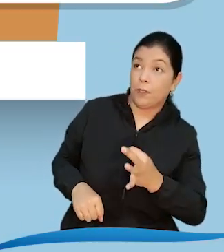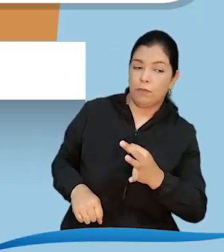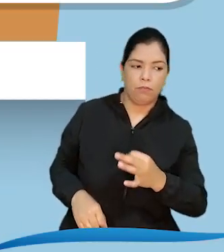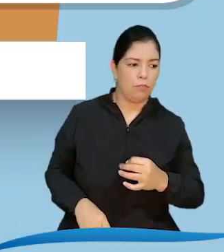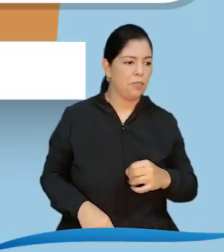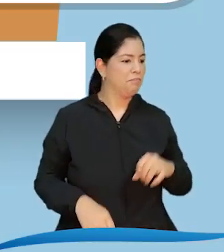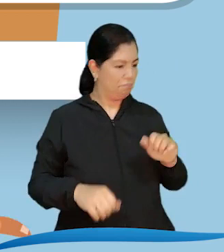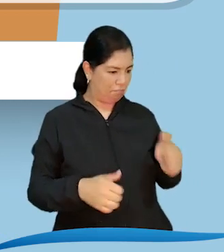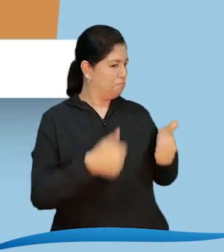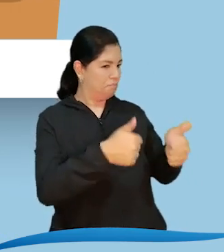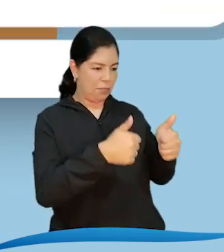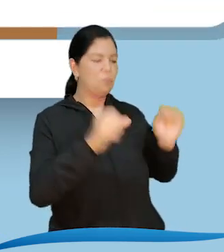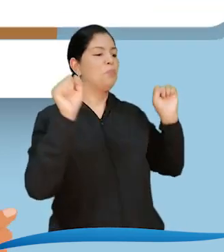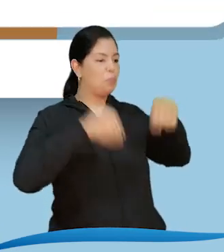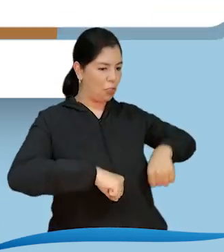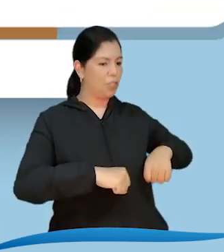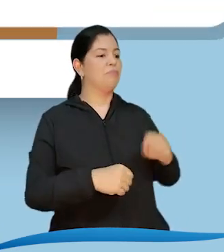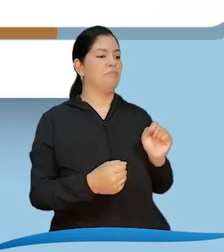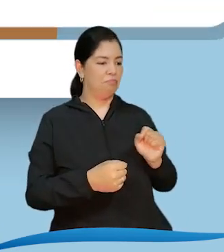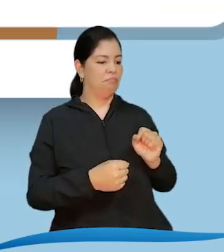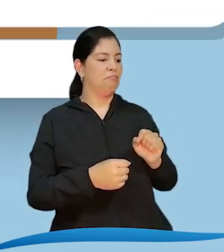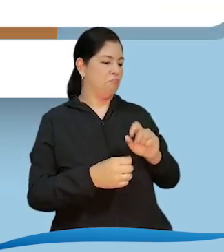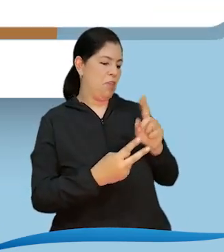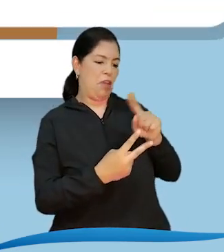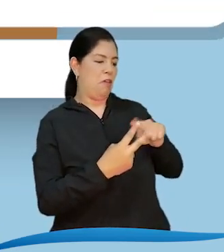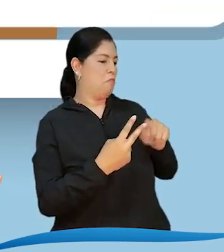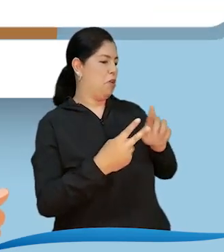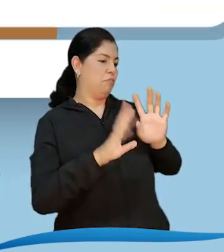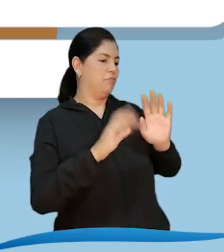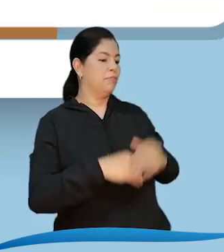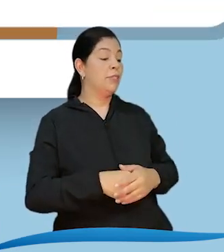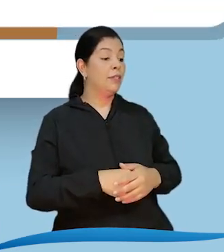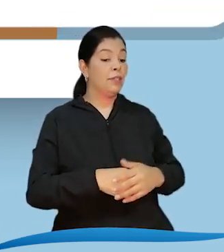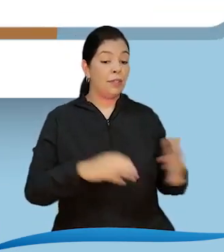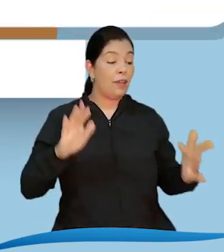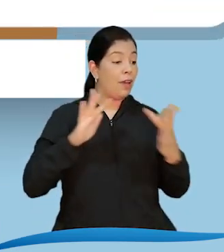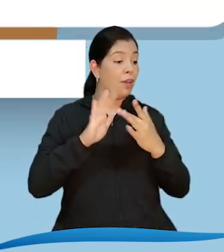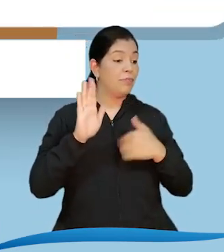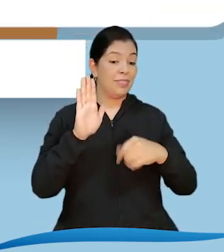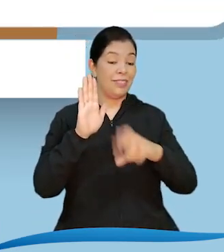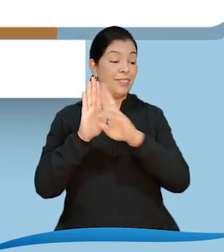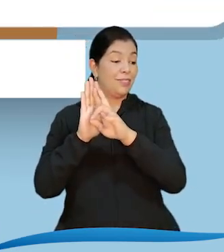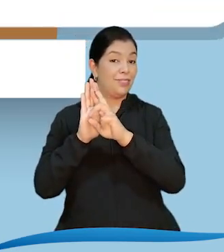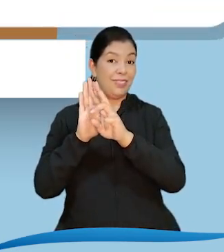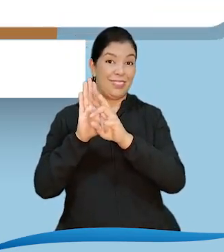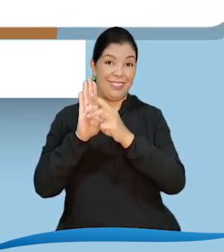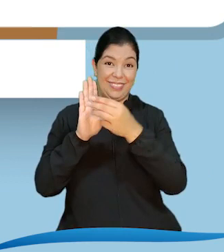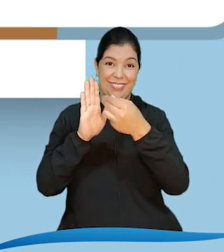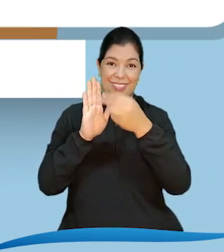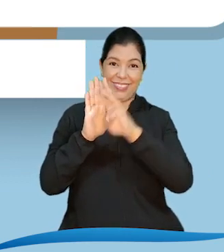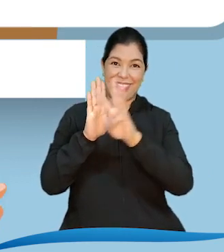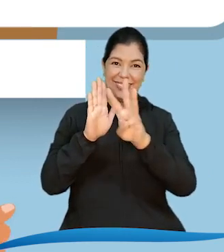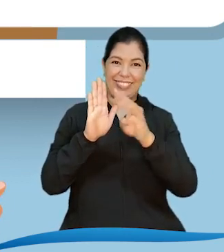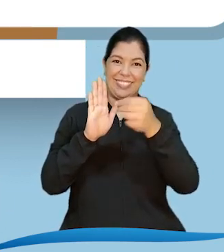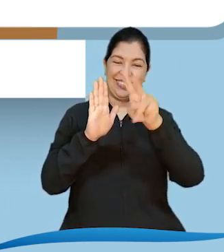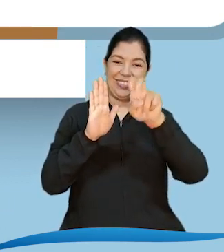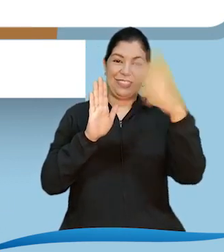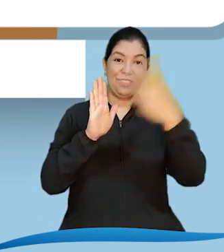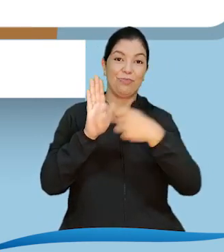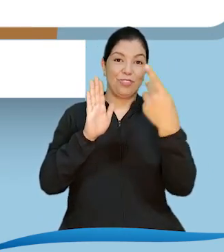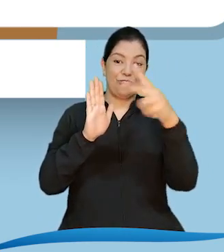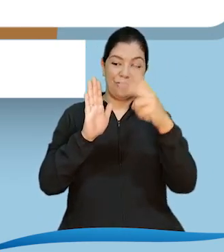formas son válidas De acuerdo con el parágrafo 2 del artículo 14 de la resolución 3317 de